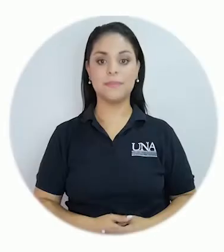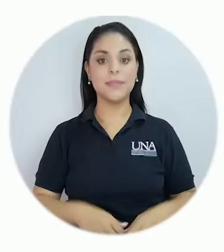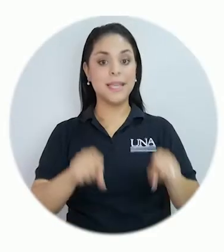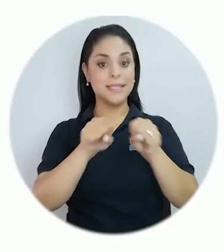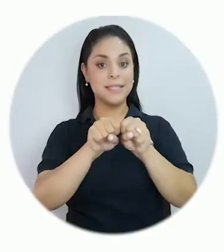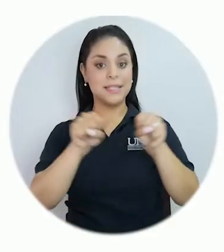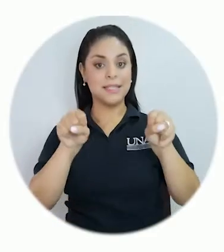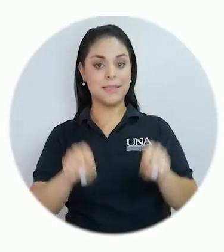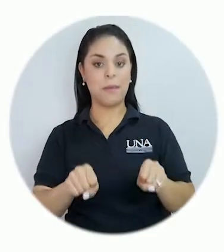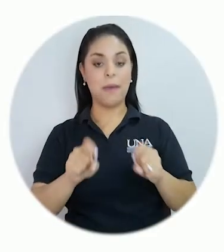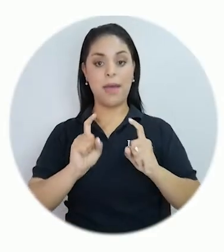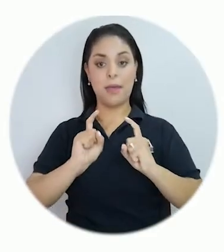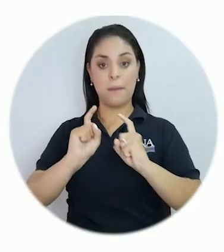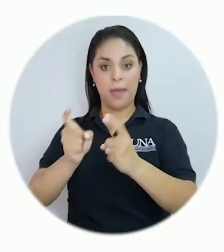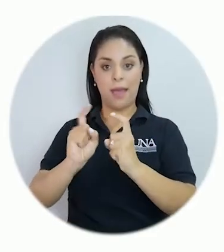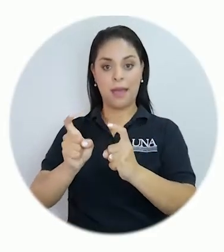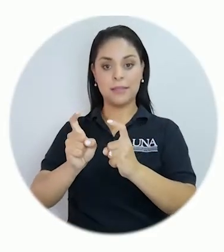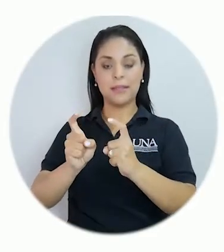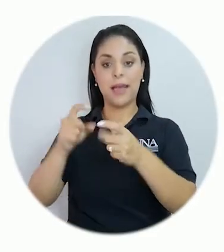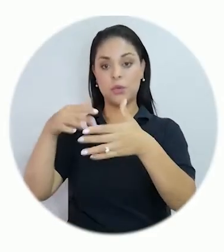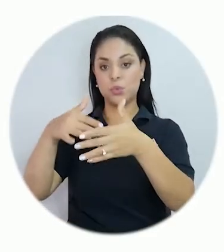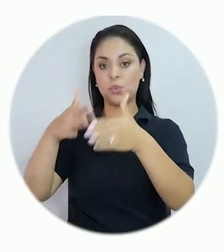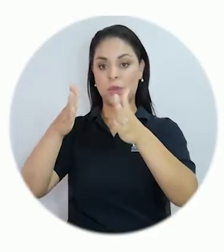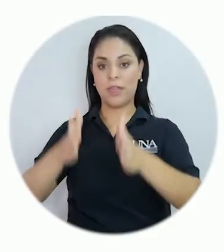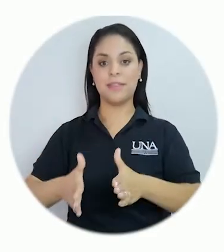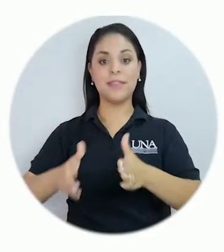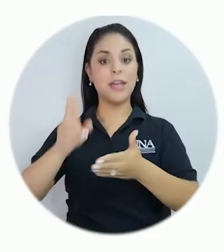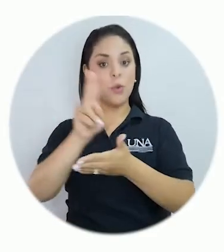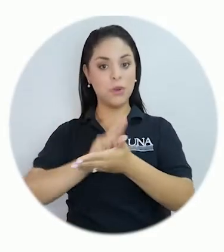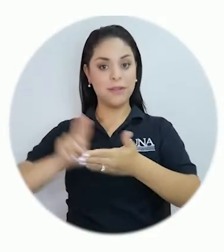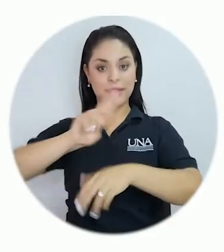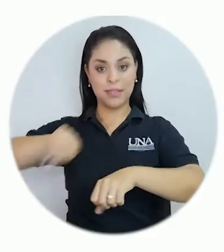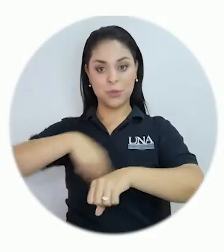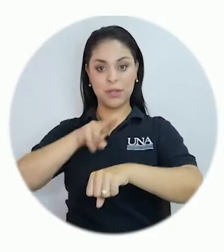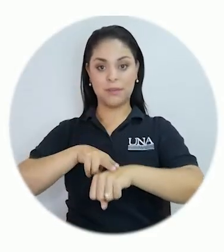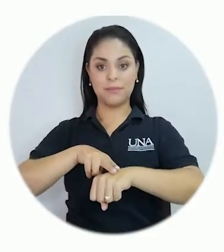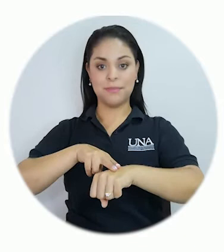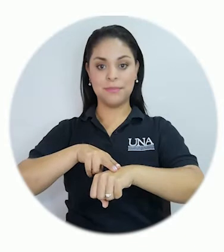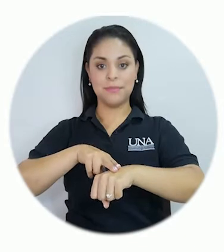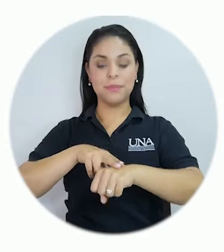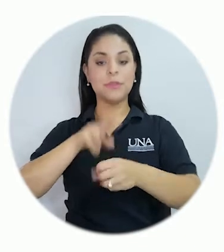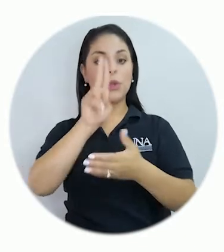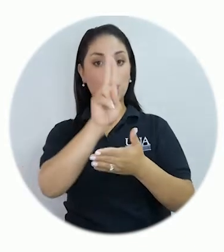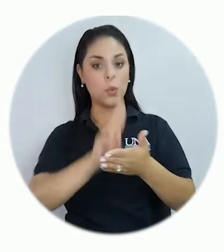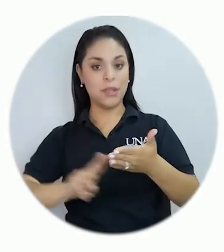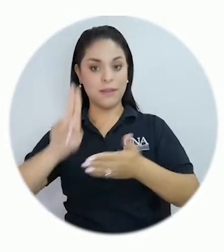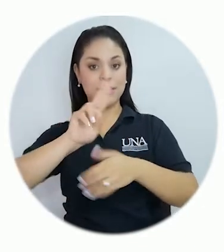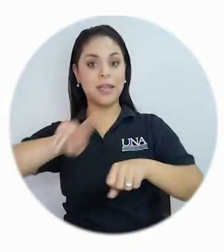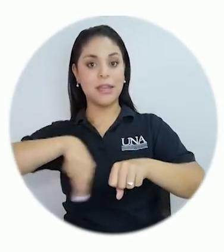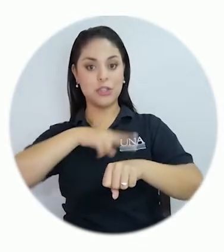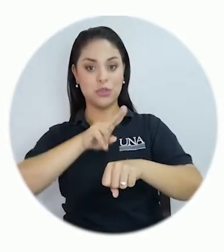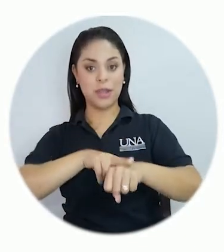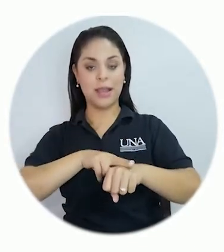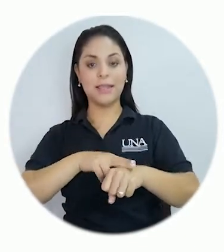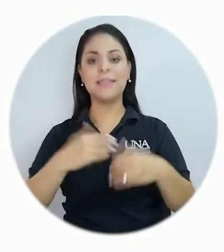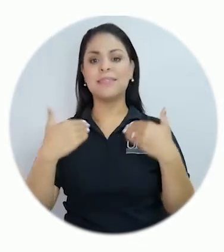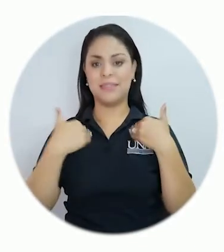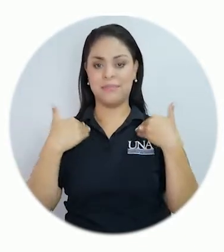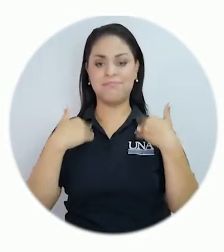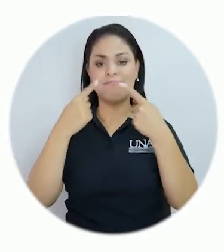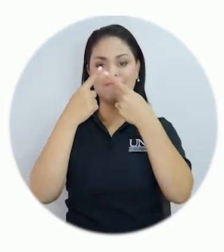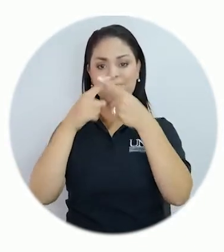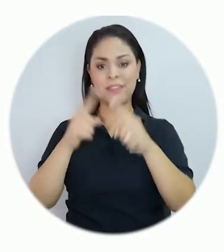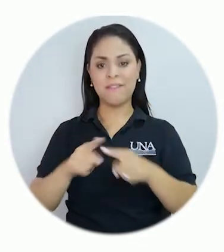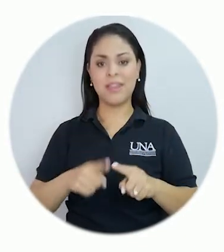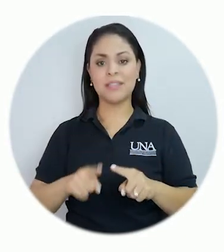El Sistema de Becas a Estudiantes de la Universidad Nacional La Universidad Nacional dispone